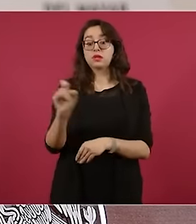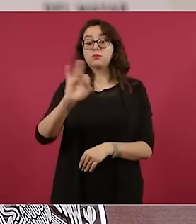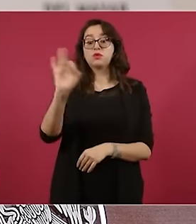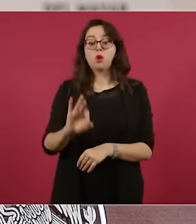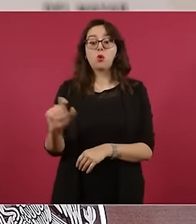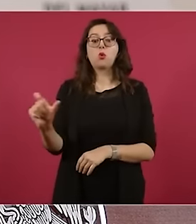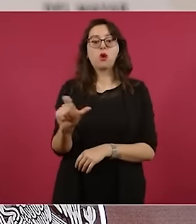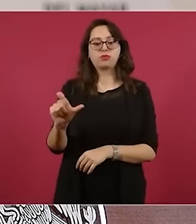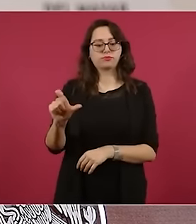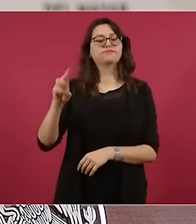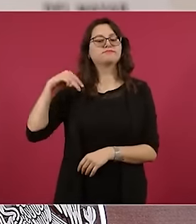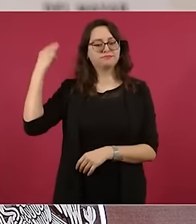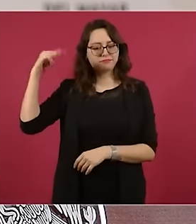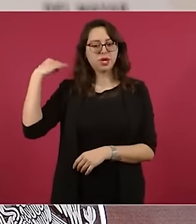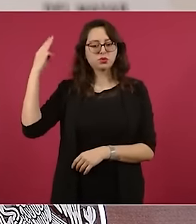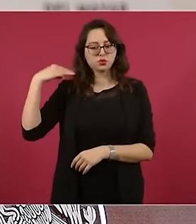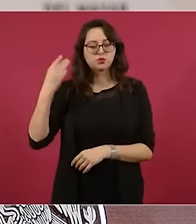en el mes de marzo.